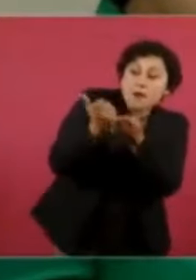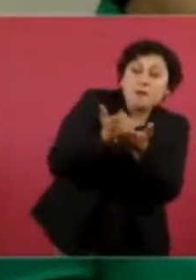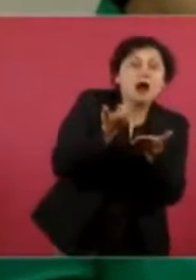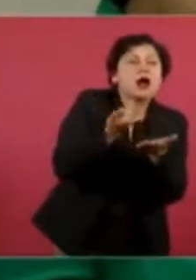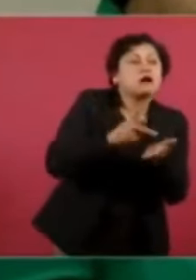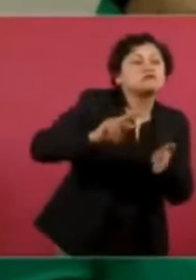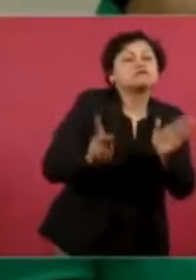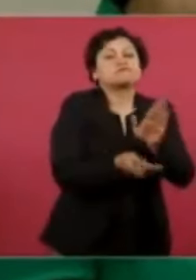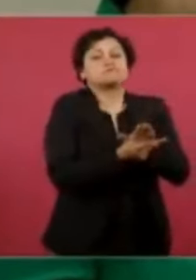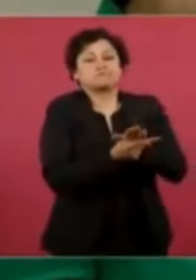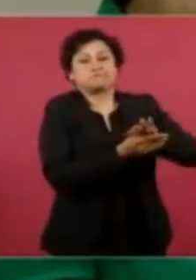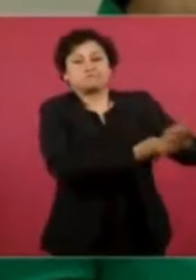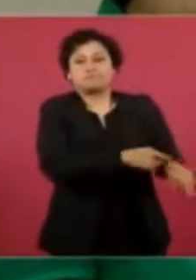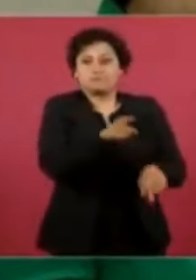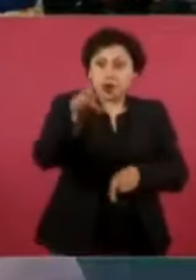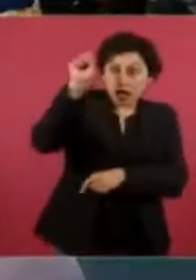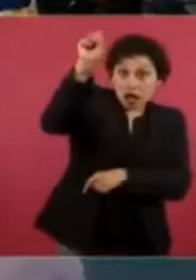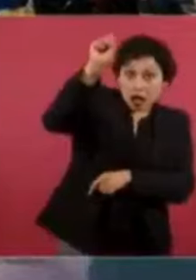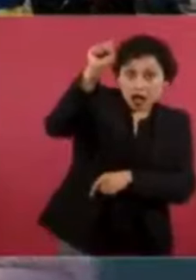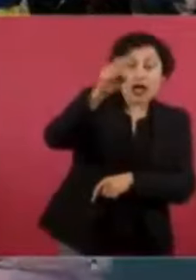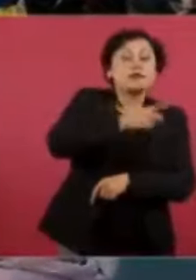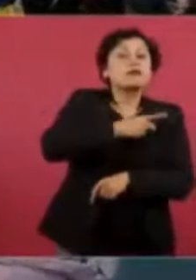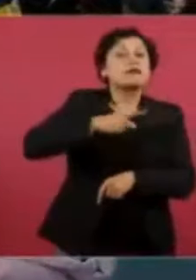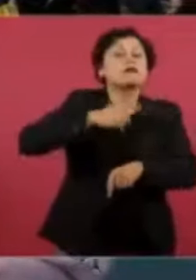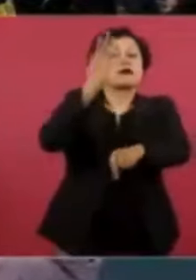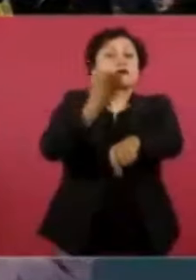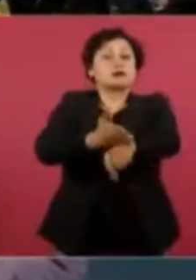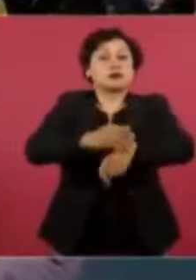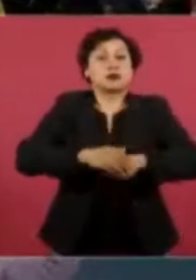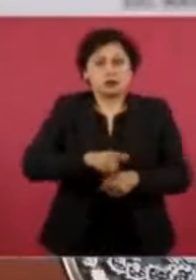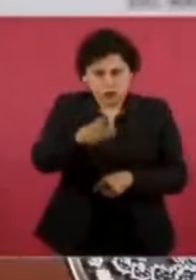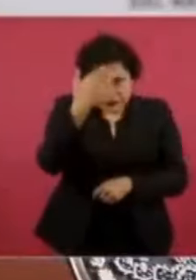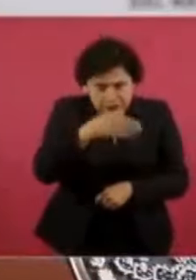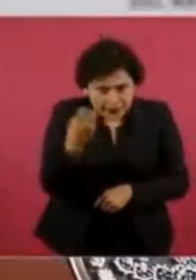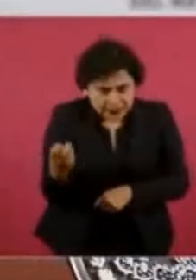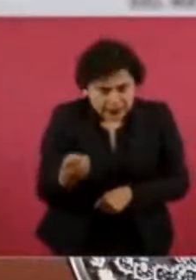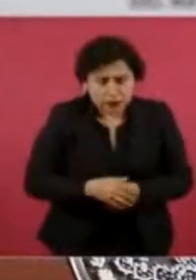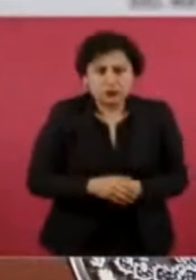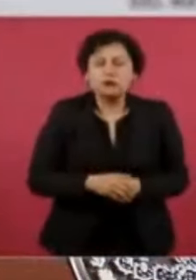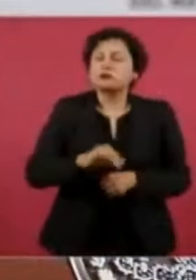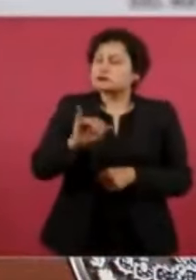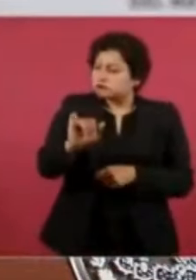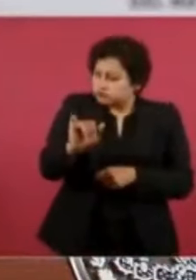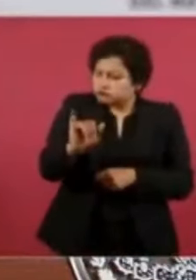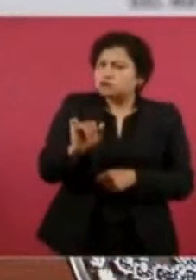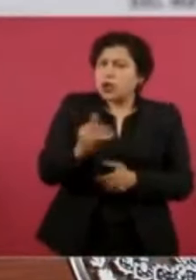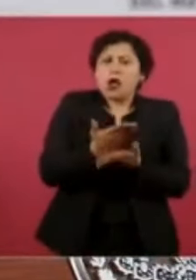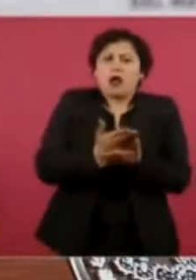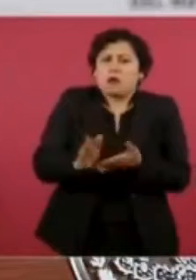el paro usted sabía de este documento sí pero además lo saben los este de poder judicial